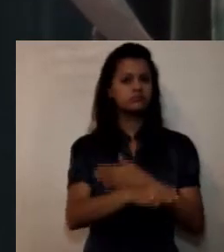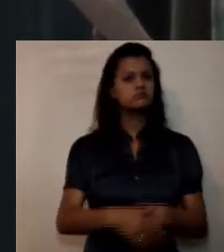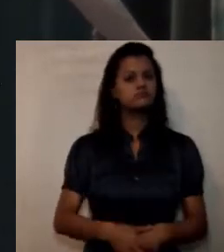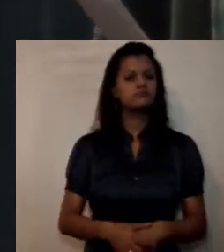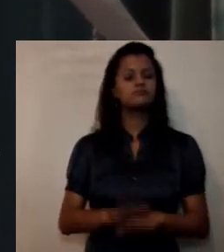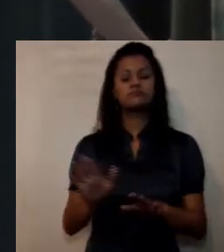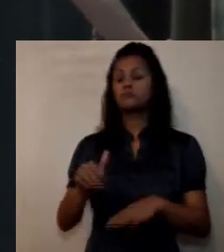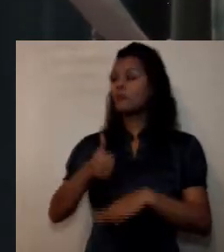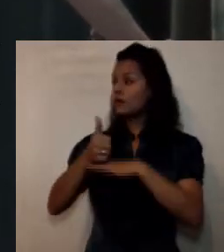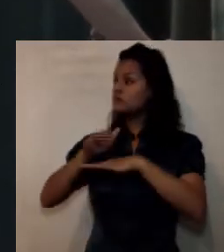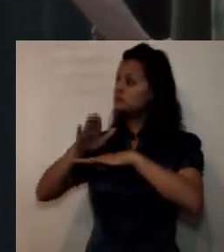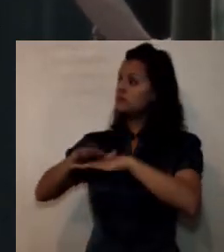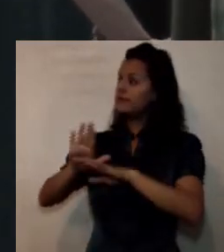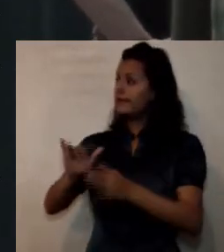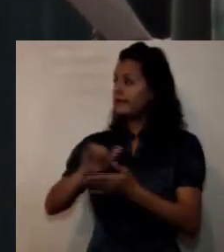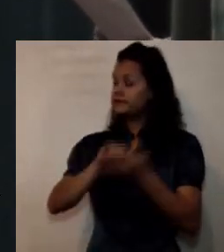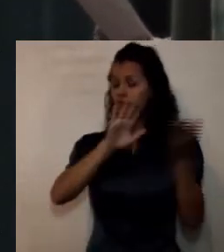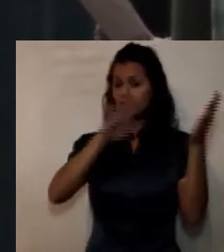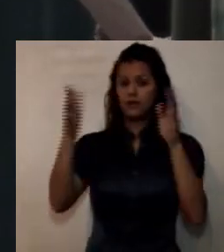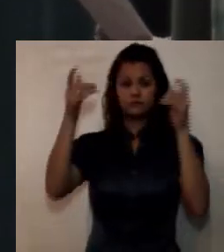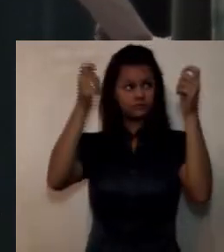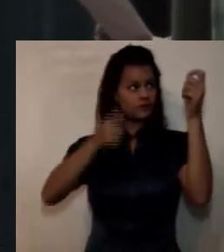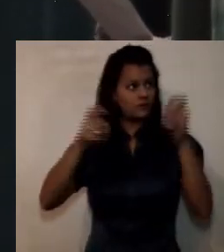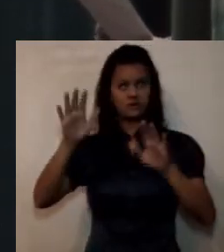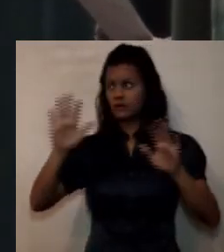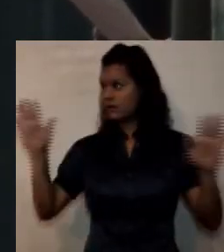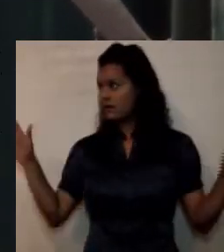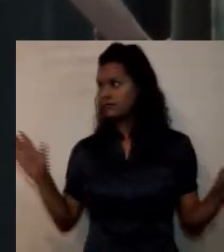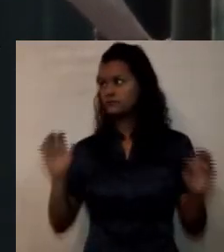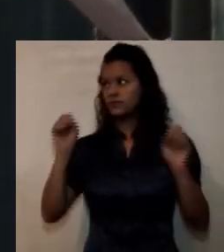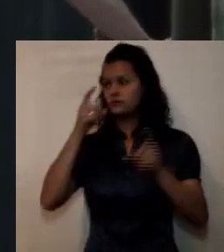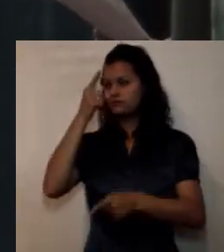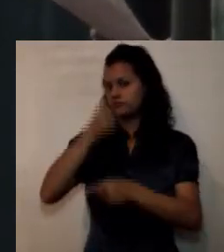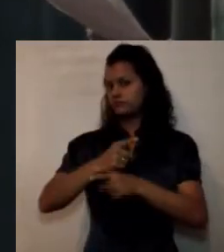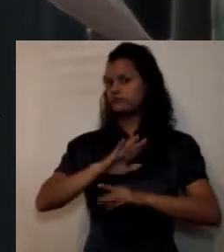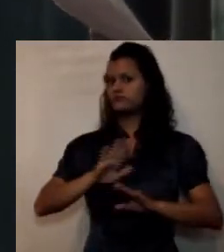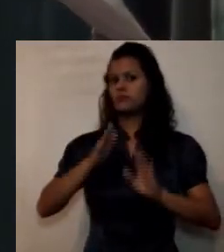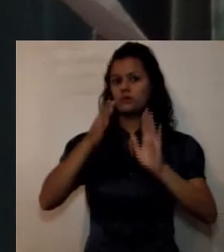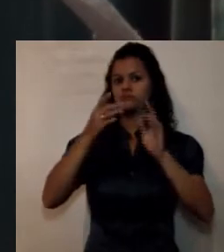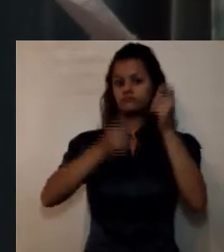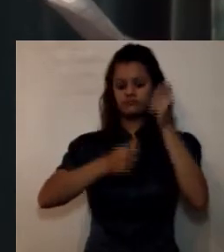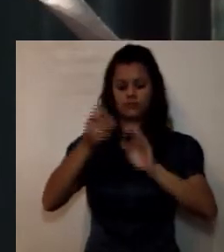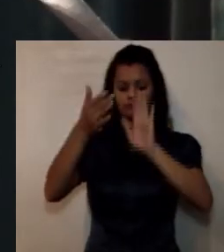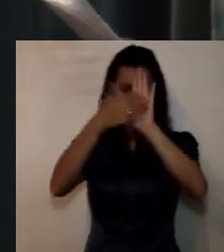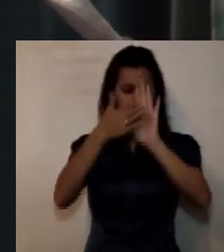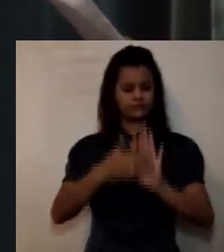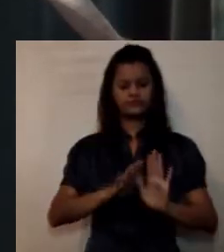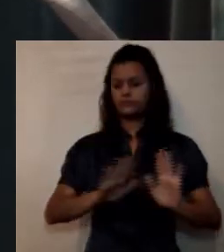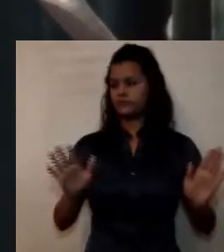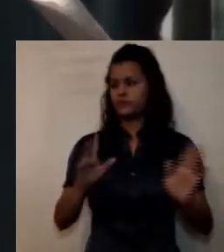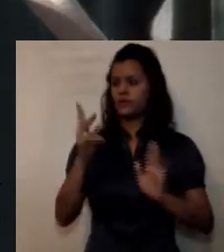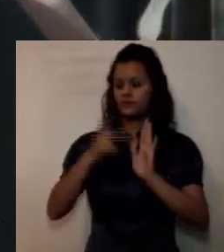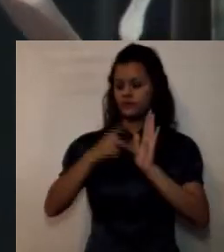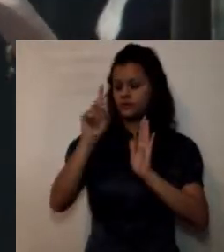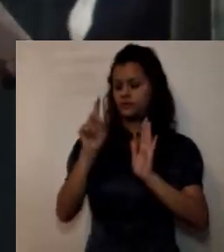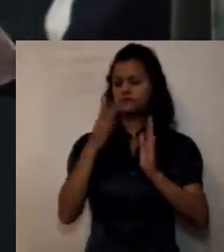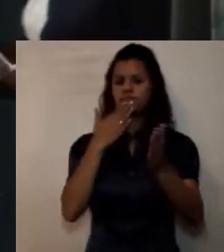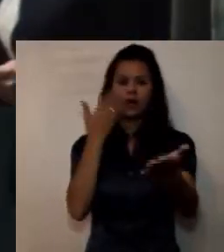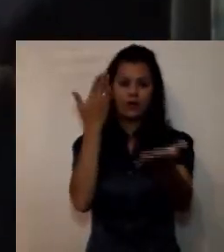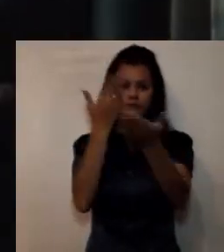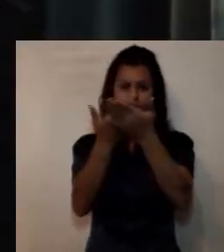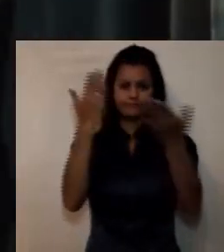con este balance se puede dar por cumplida la audiencia pública de rendición de cuentas para la vigencia 2016 mil gracias